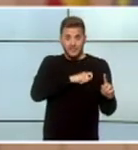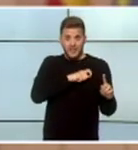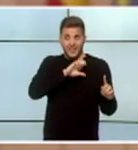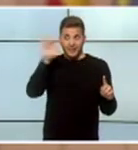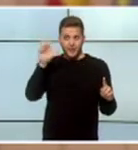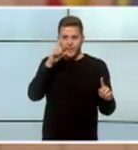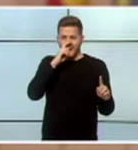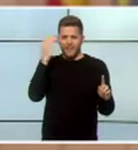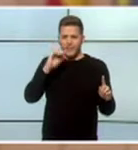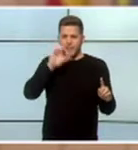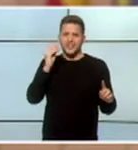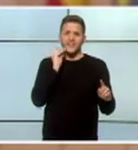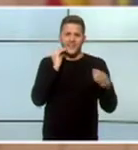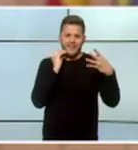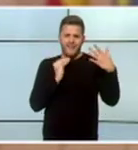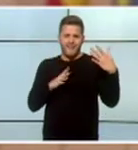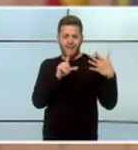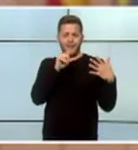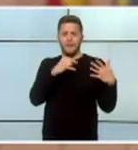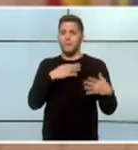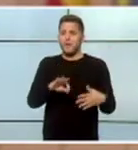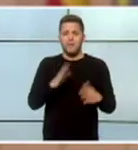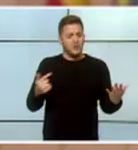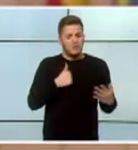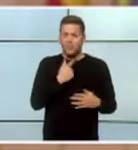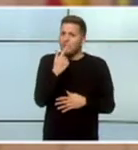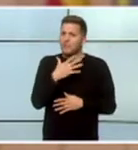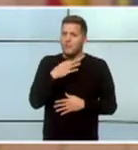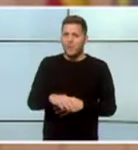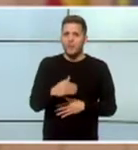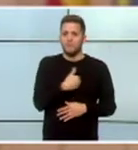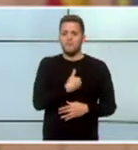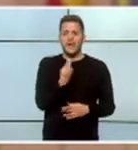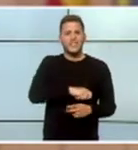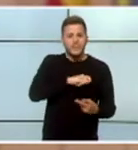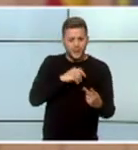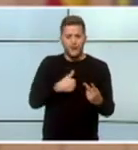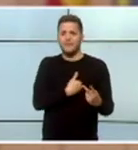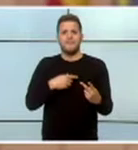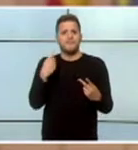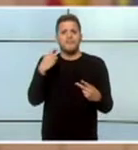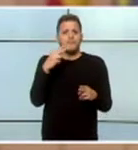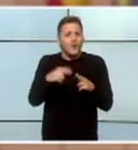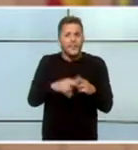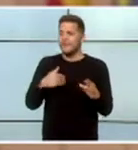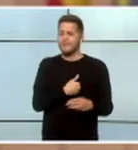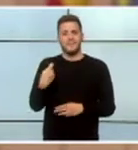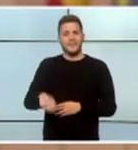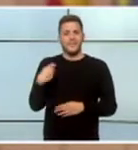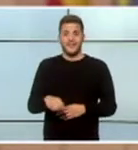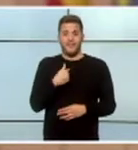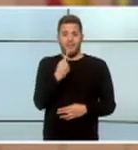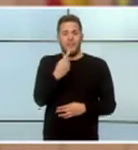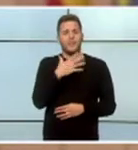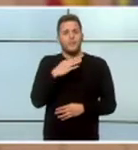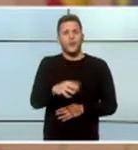...pero realmente quiero decir... ...lo siento así... ...como español... ...como político... ...como presidente... ...que estos 40 años han